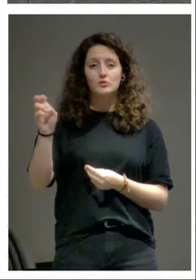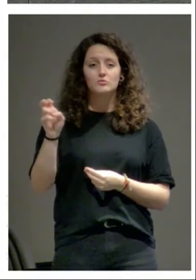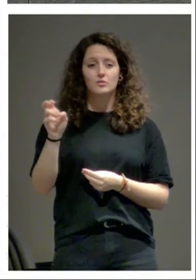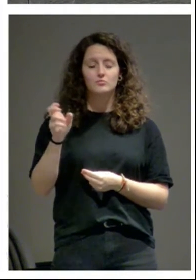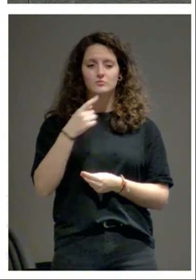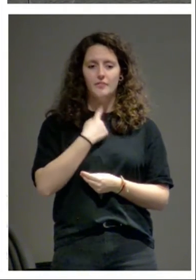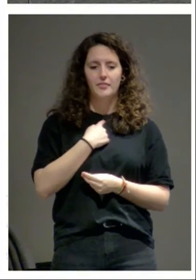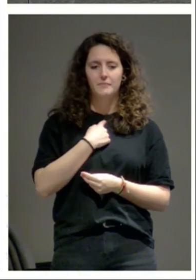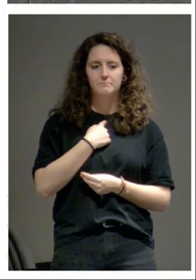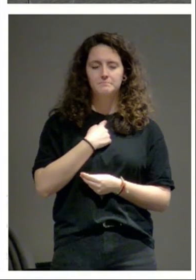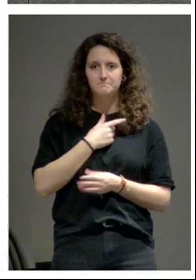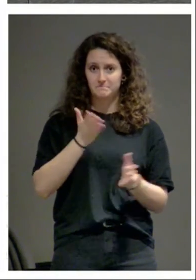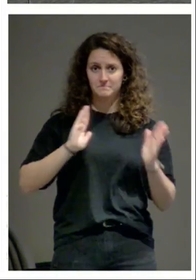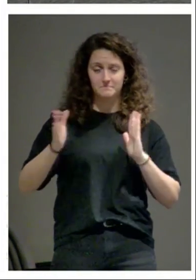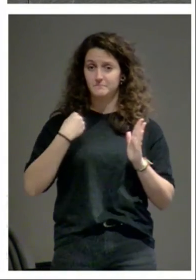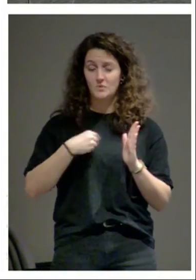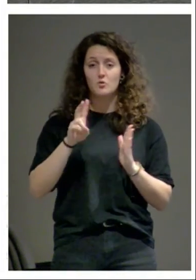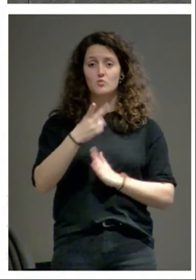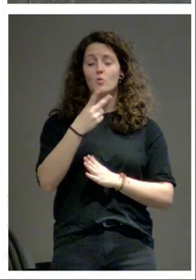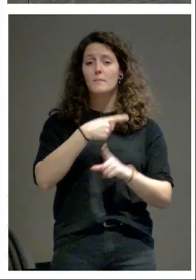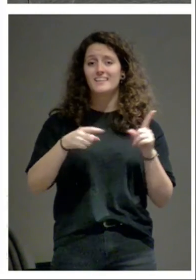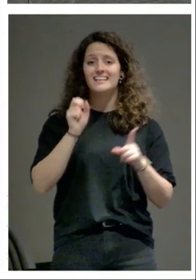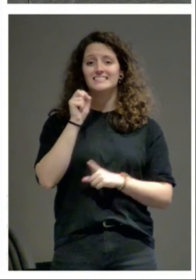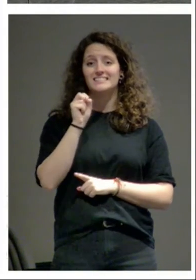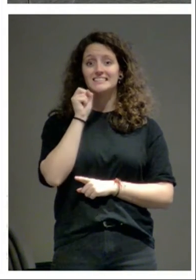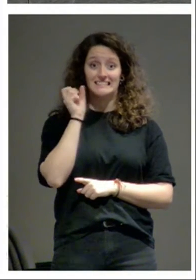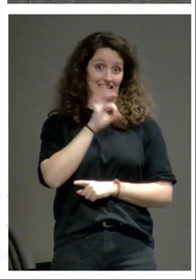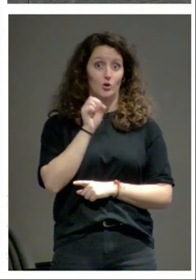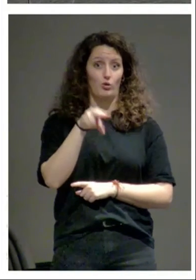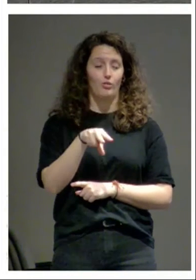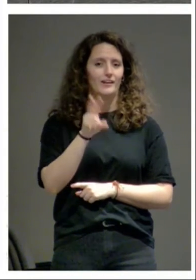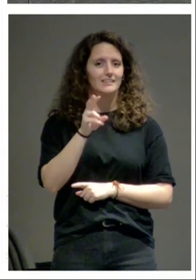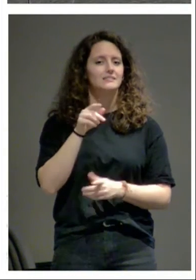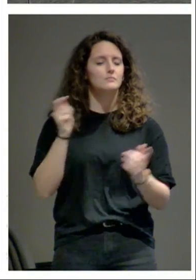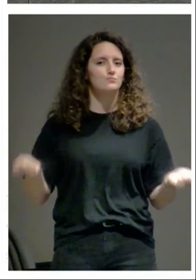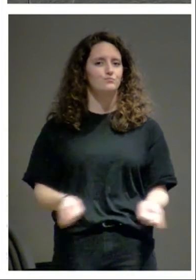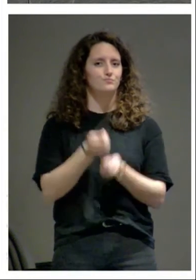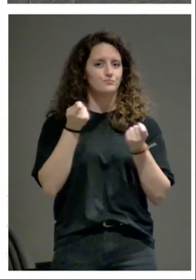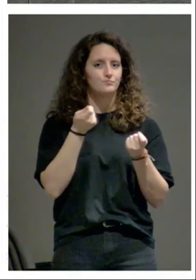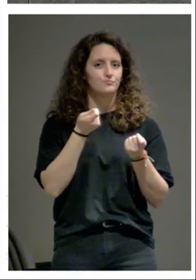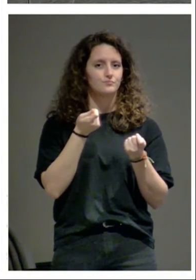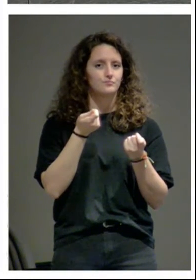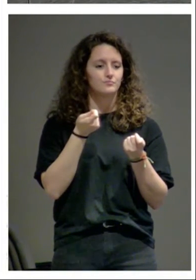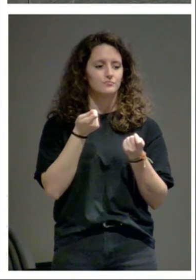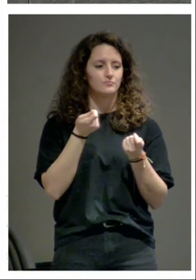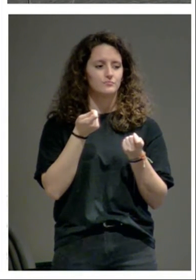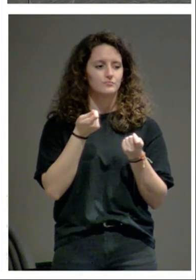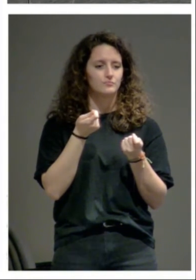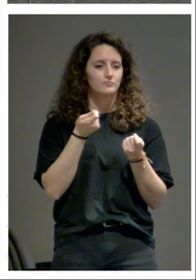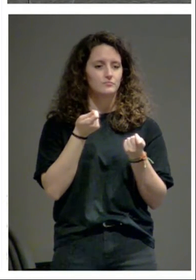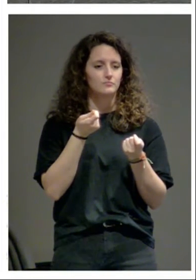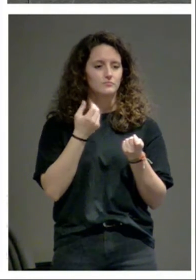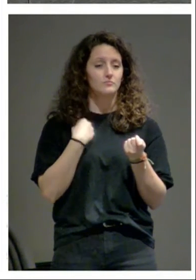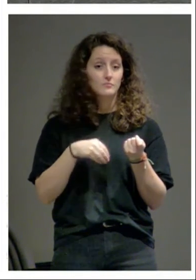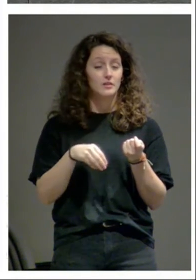dicen que en esta época en la segunda mitad del siglo XII se predica que la